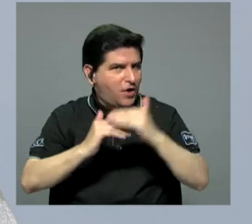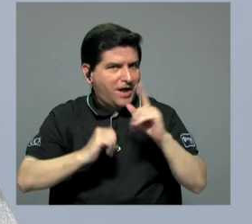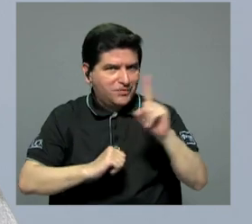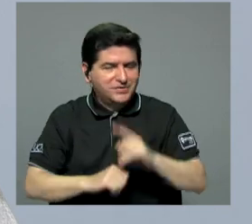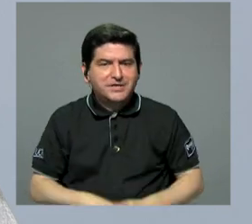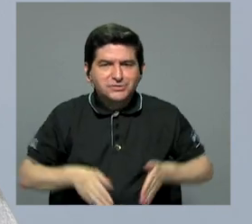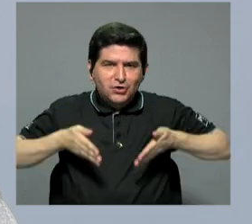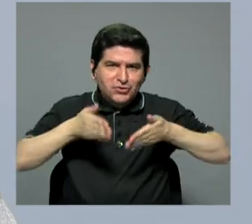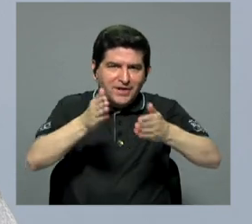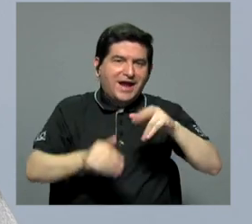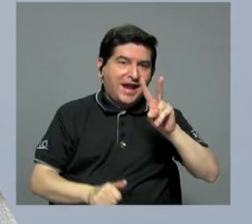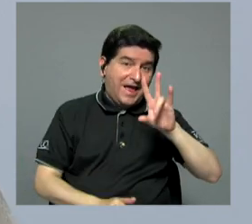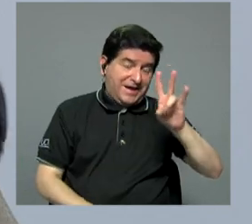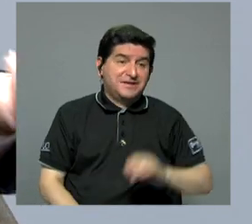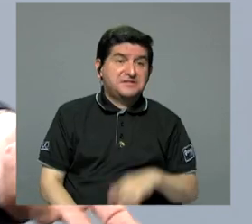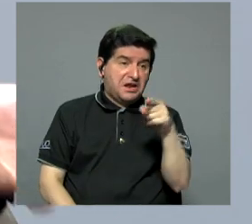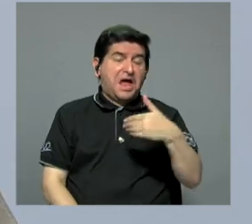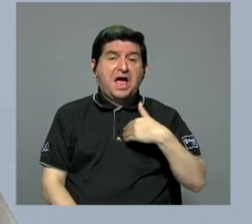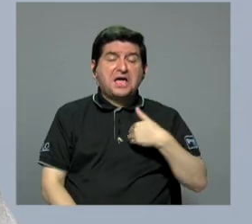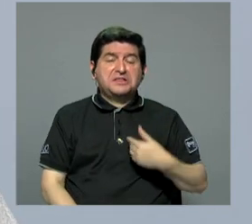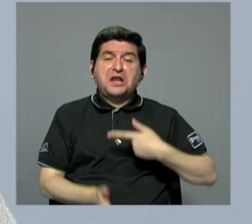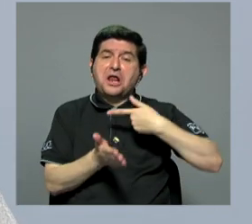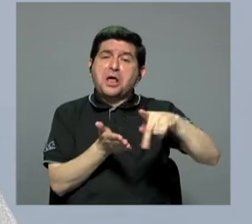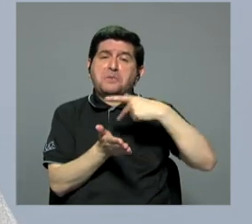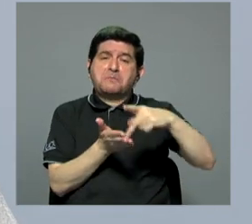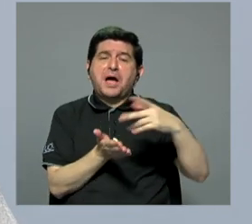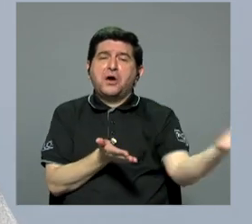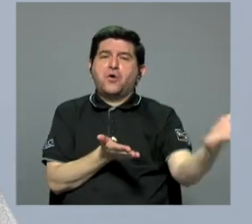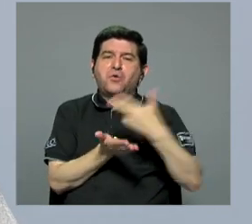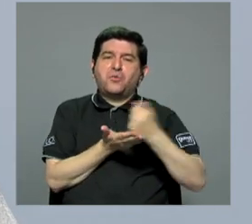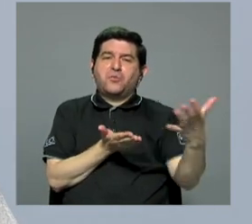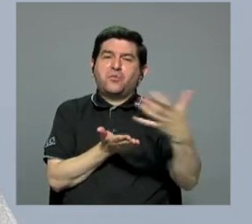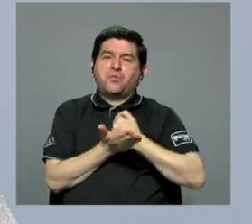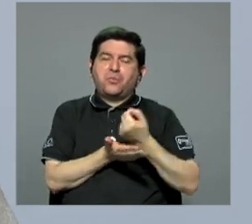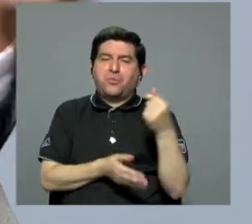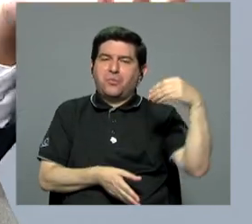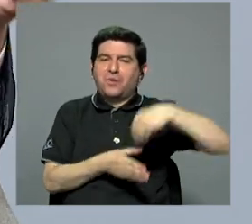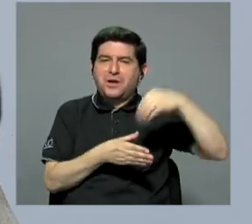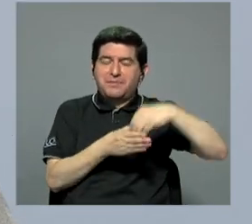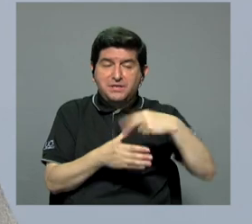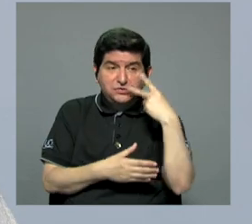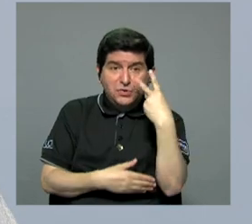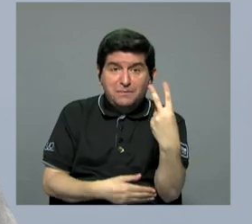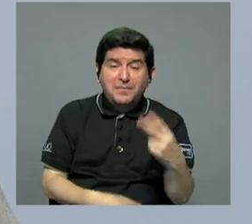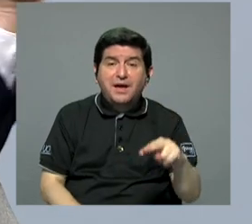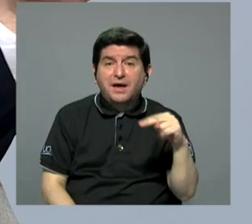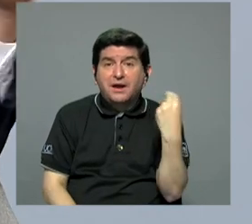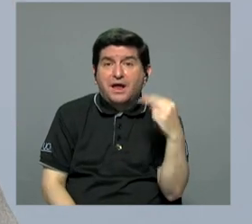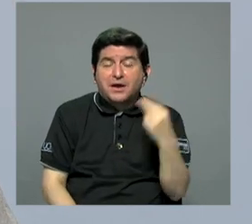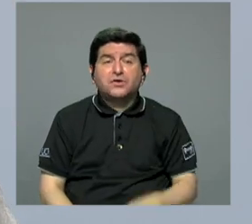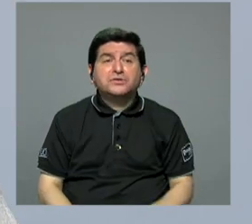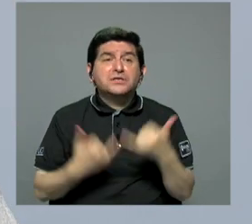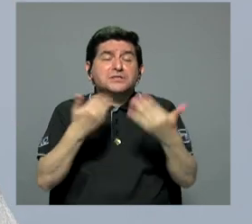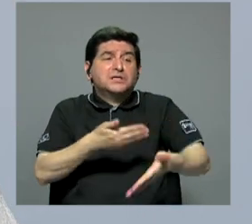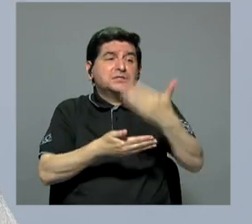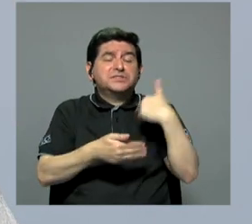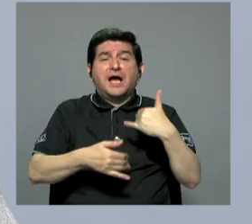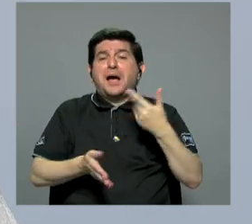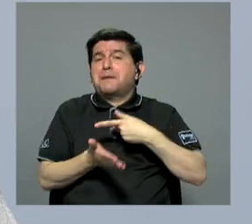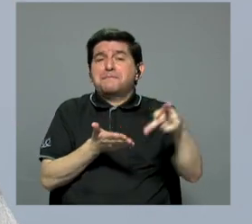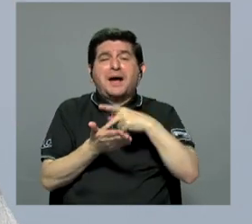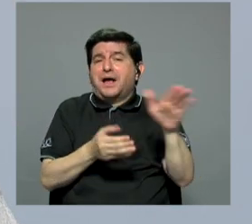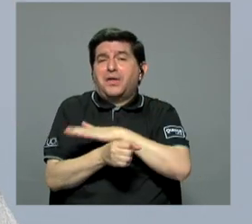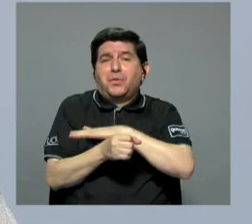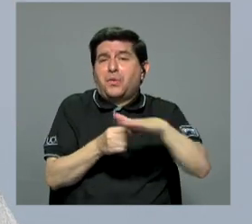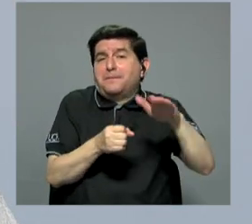de la 27, en donde tiene un piaje y ahí es donde recupera la inversión que hemos visto por noticias desde hace tiempo que eso ya está